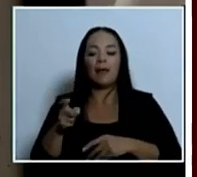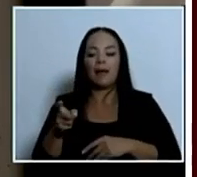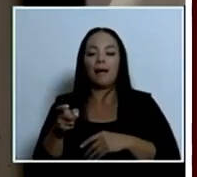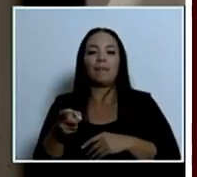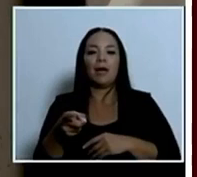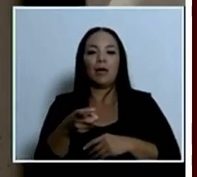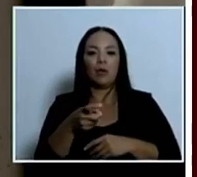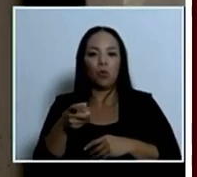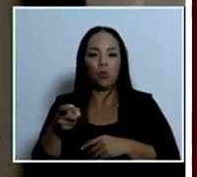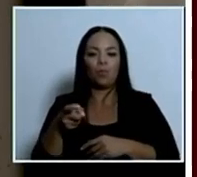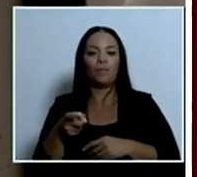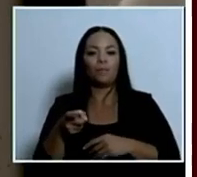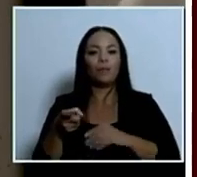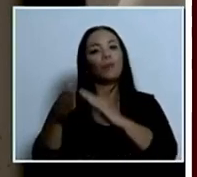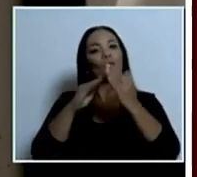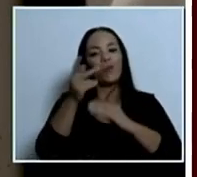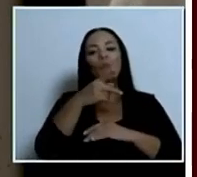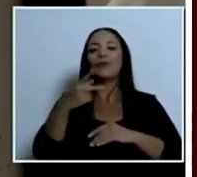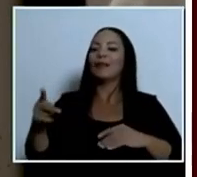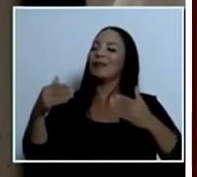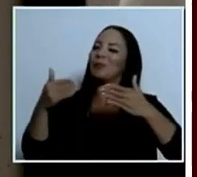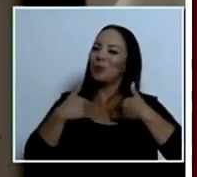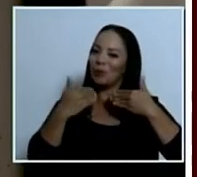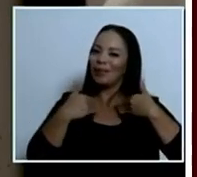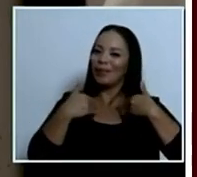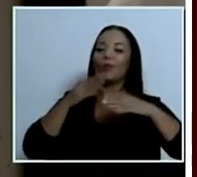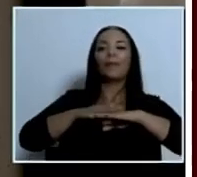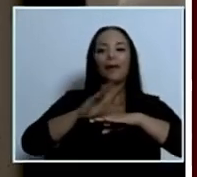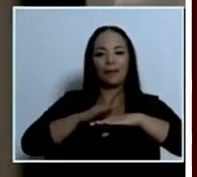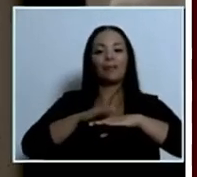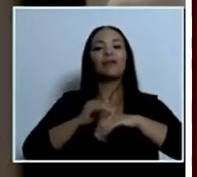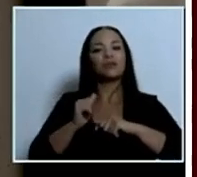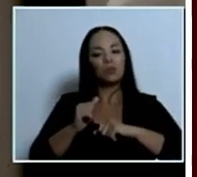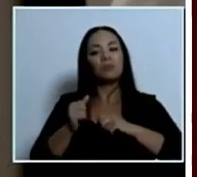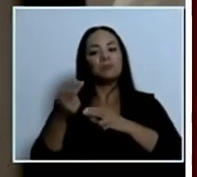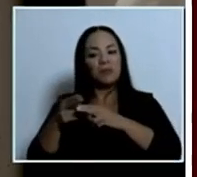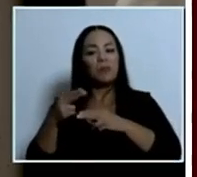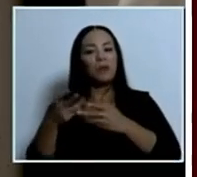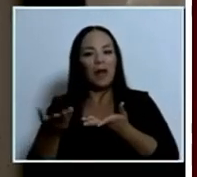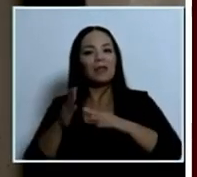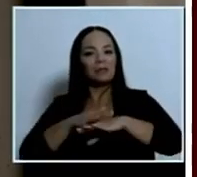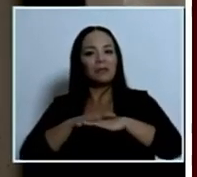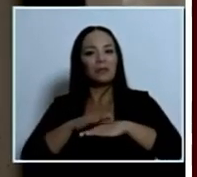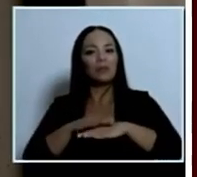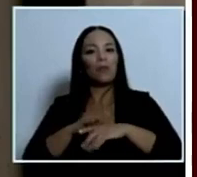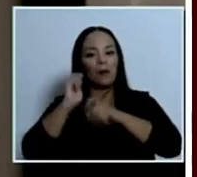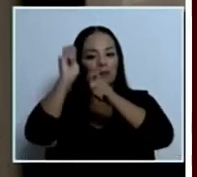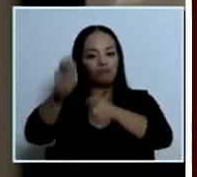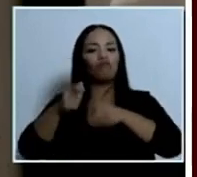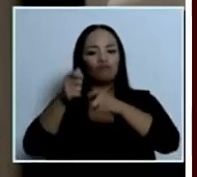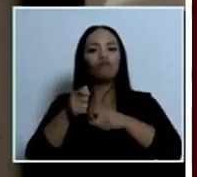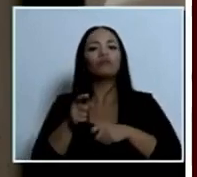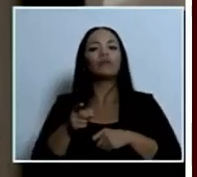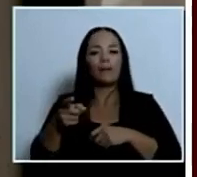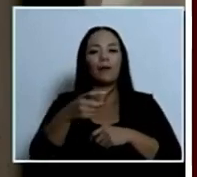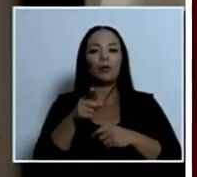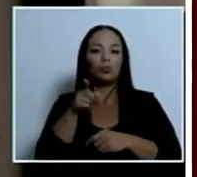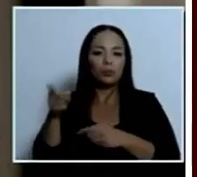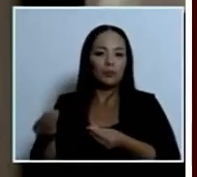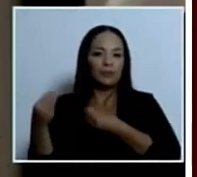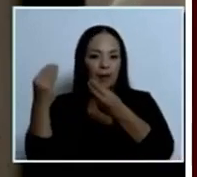puntarenas está muy contento con esos permisos provisionales mientras que se están haciendo por parte de ustedes